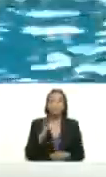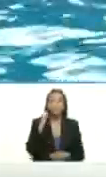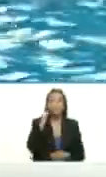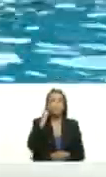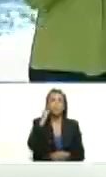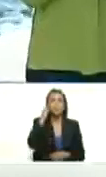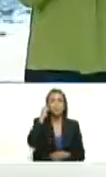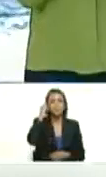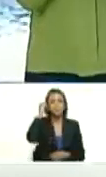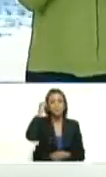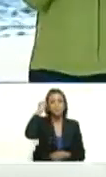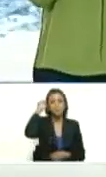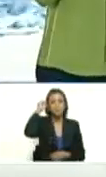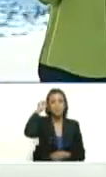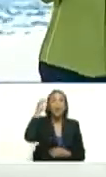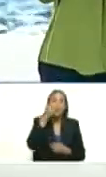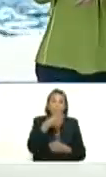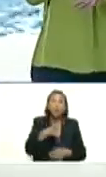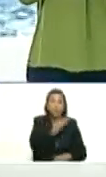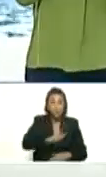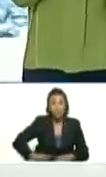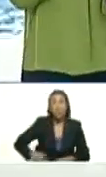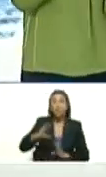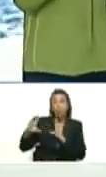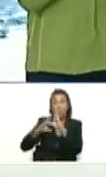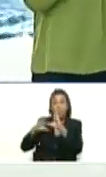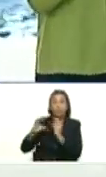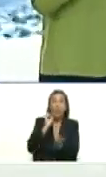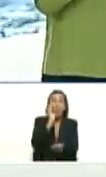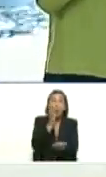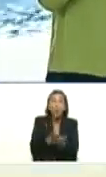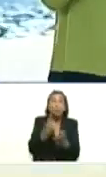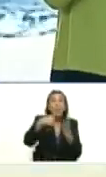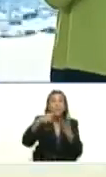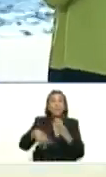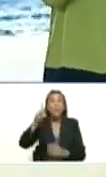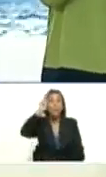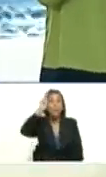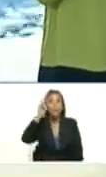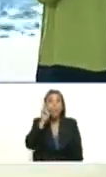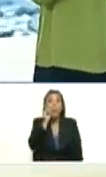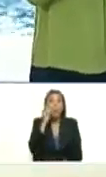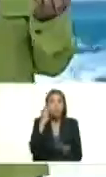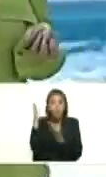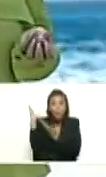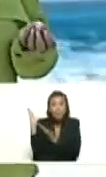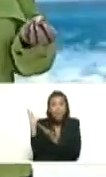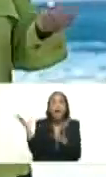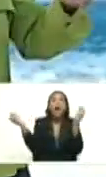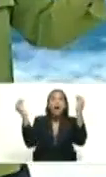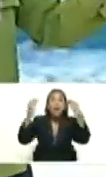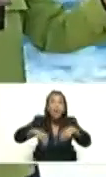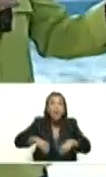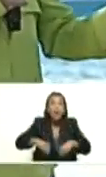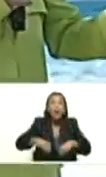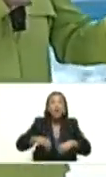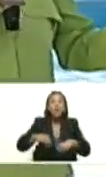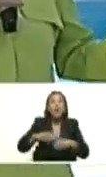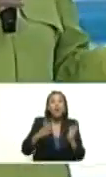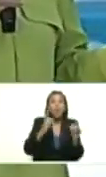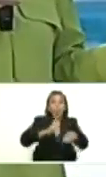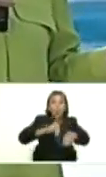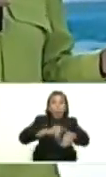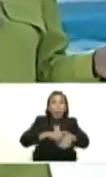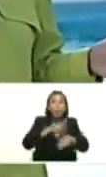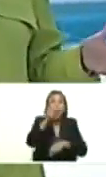bueno presidente justamente estamos acá conversando con los clubes y con el profesor Garcés ponernos de acuerdo sobre los horarios